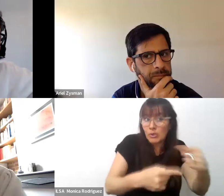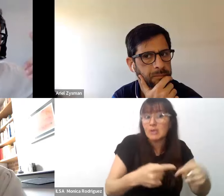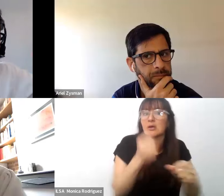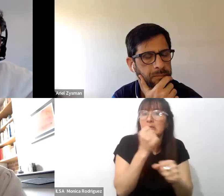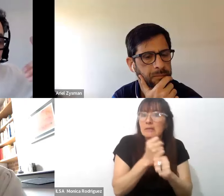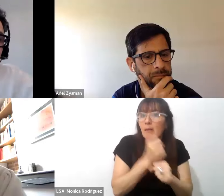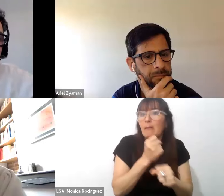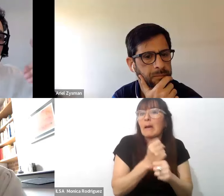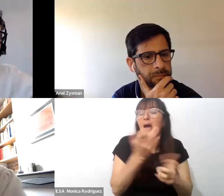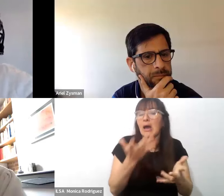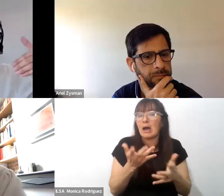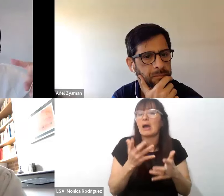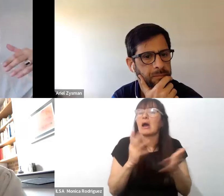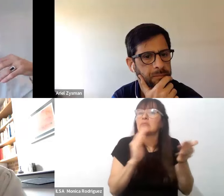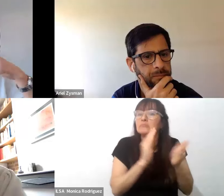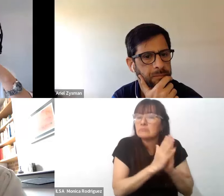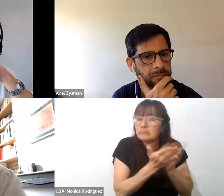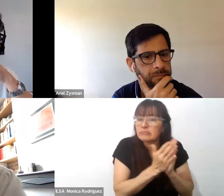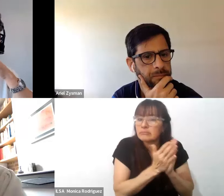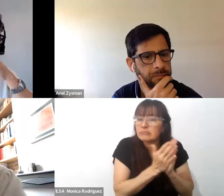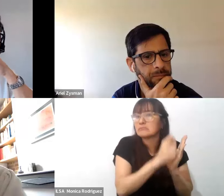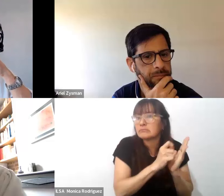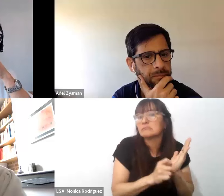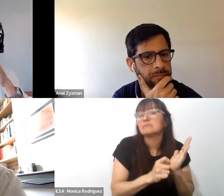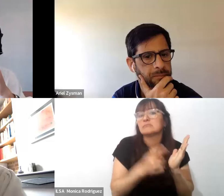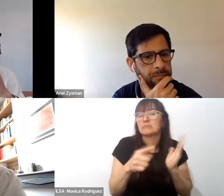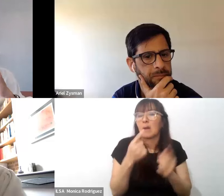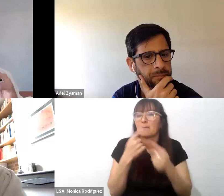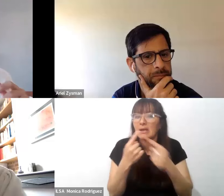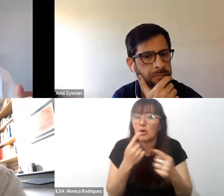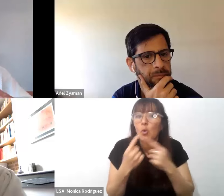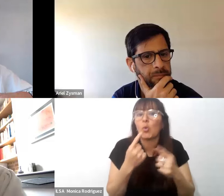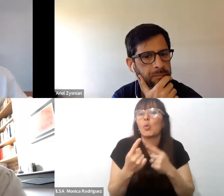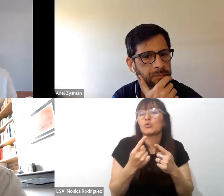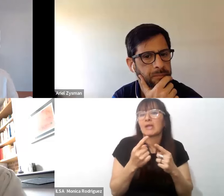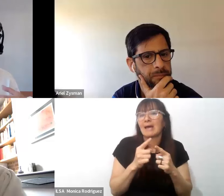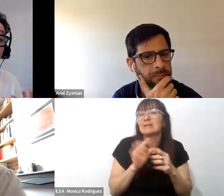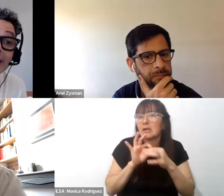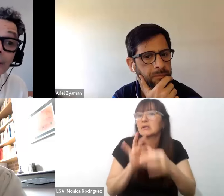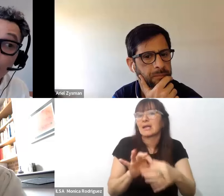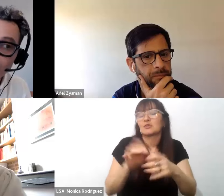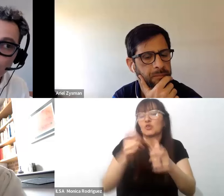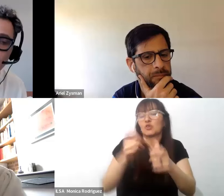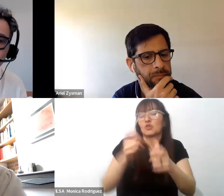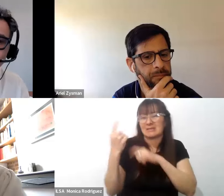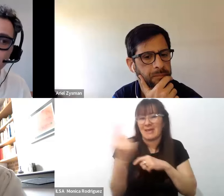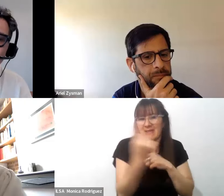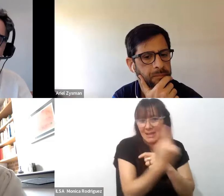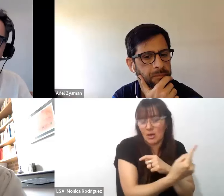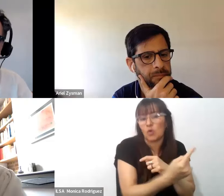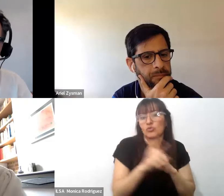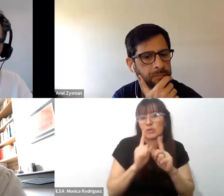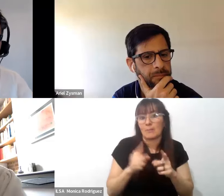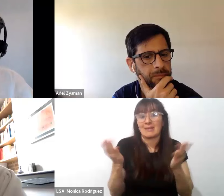pretendían trabajar narrativa y autobiográficamente en la indagación de la propia experiencia comprometiendo a los estudiantes